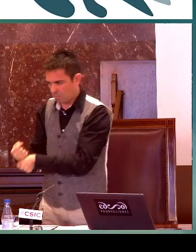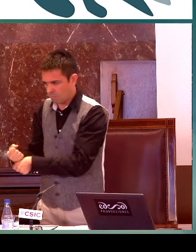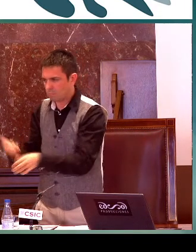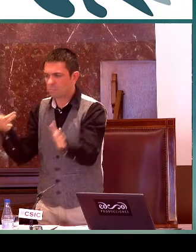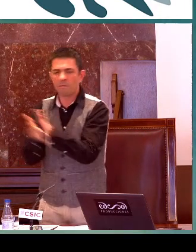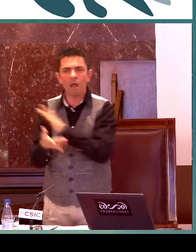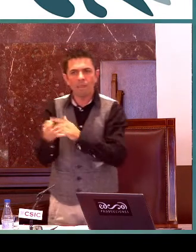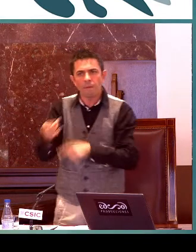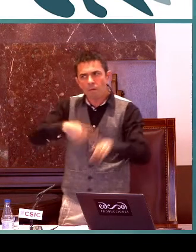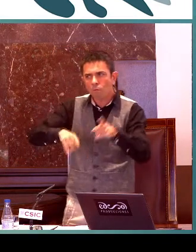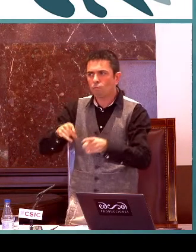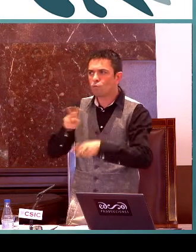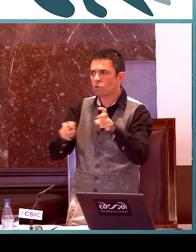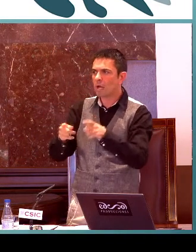tareas.